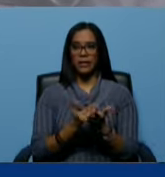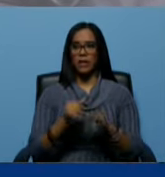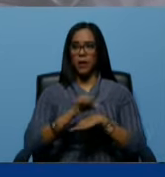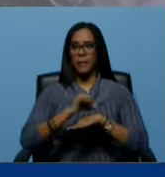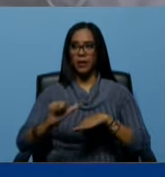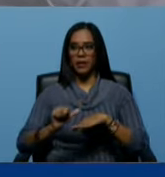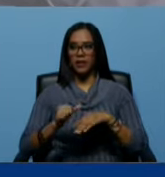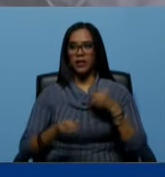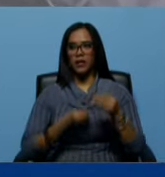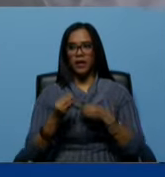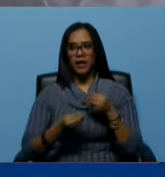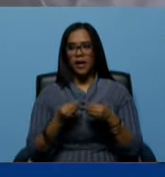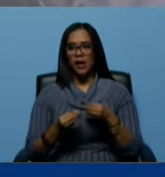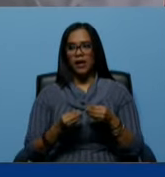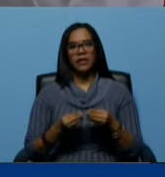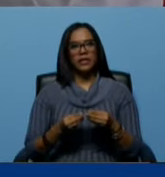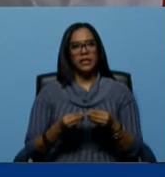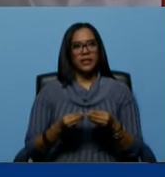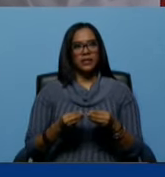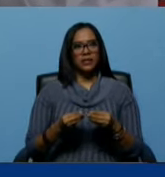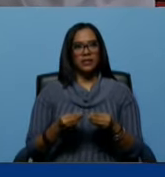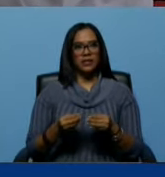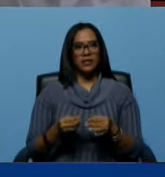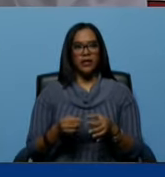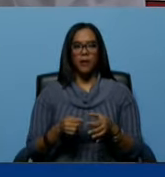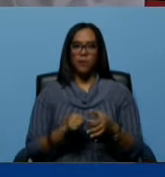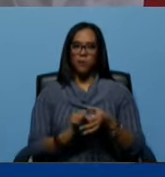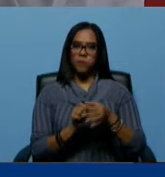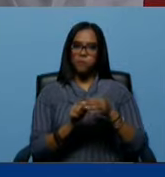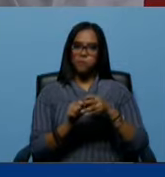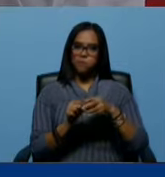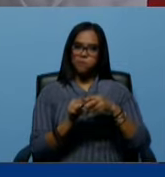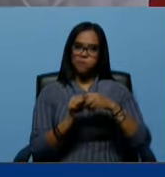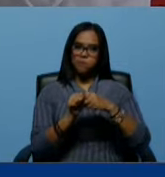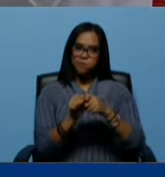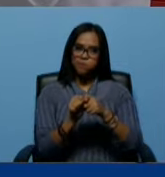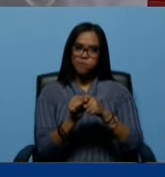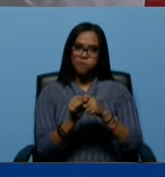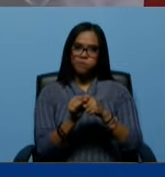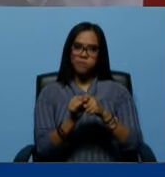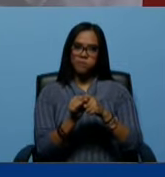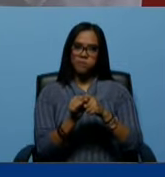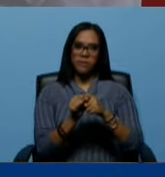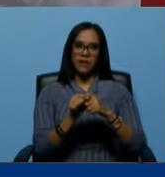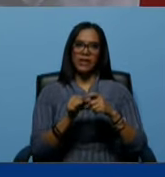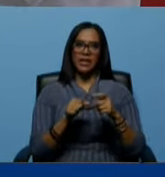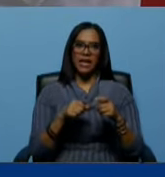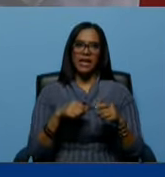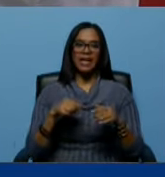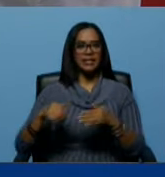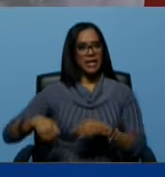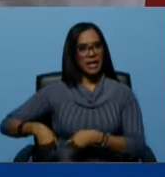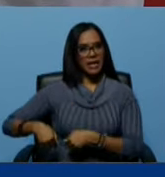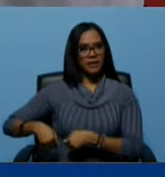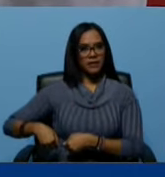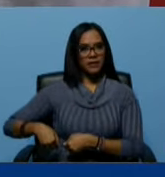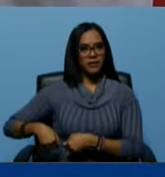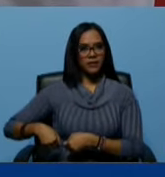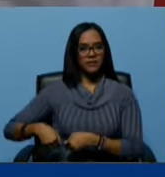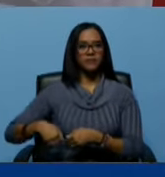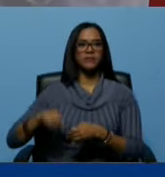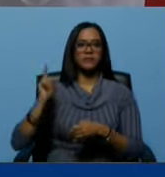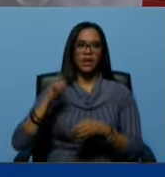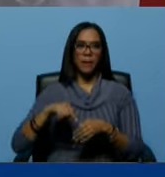es hernias, inguinales, que también cirugía